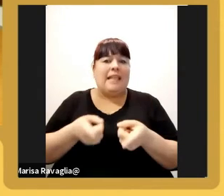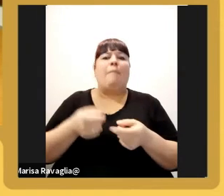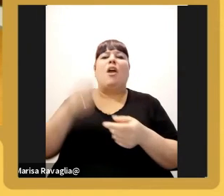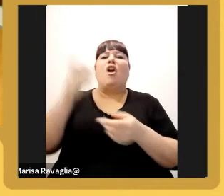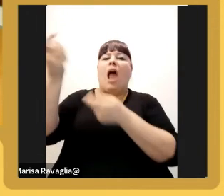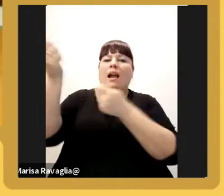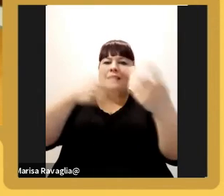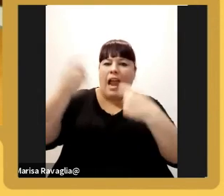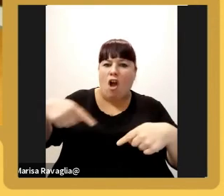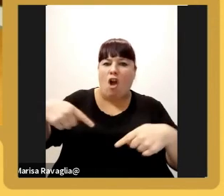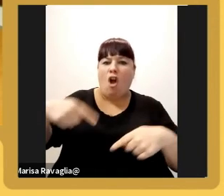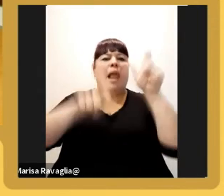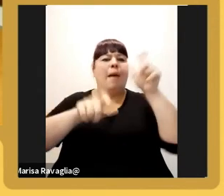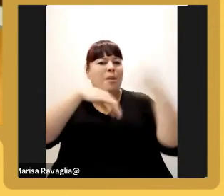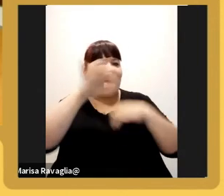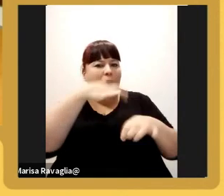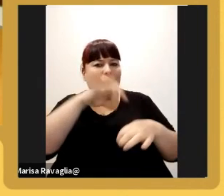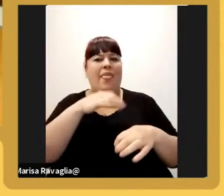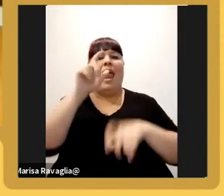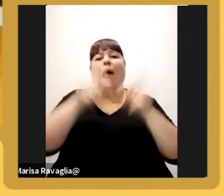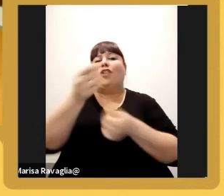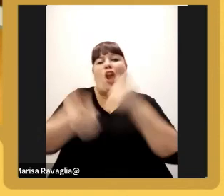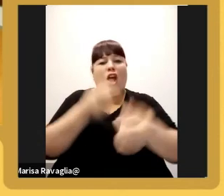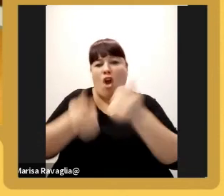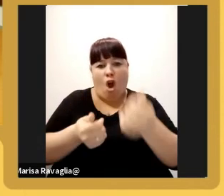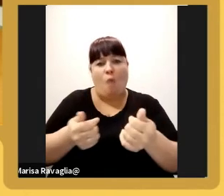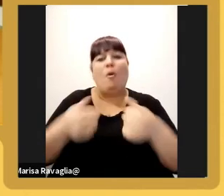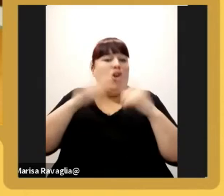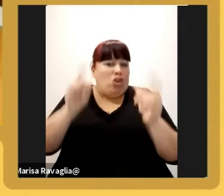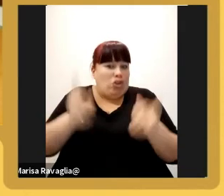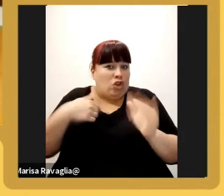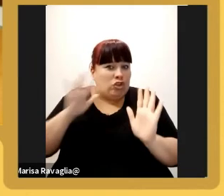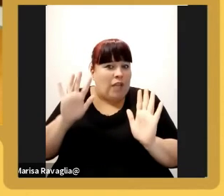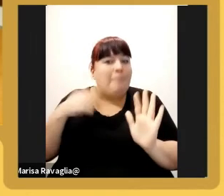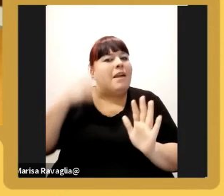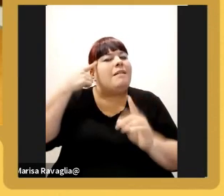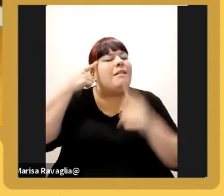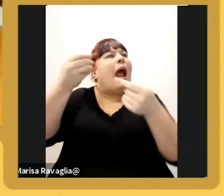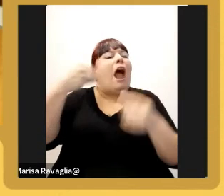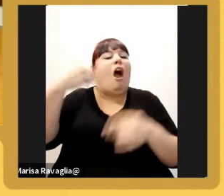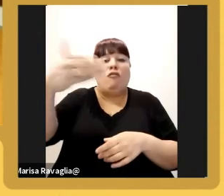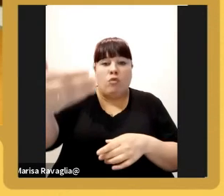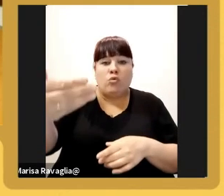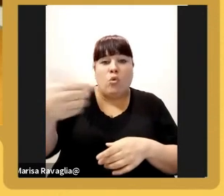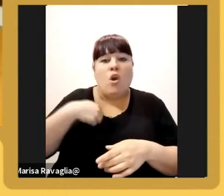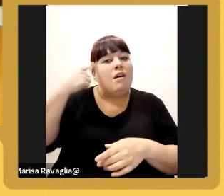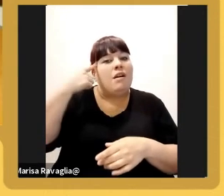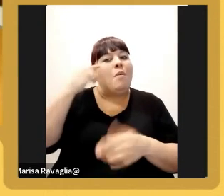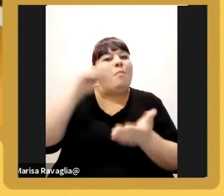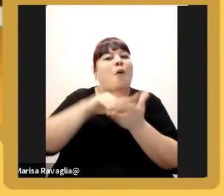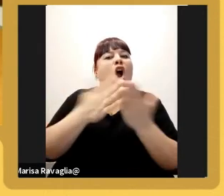con los clientes con el consumidor yo también si querés Eduardo mirando siempre más el futuro lo pongo en el libro el